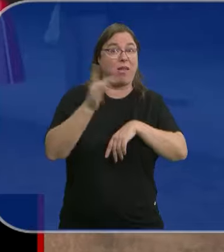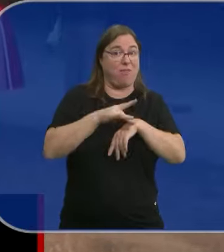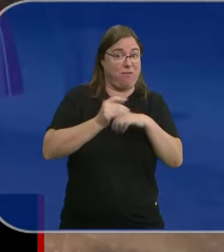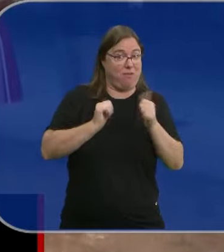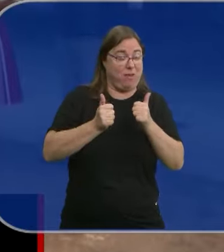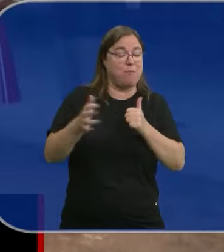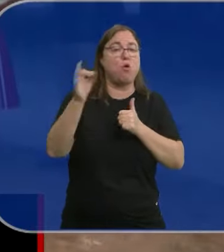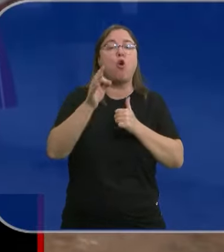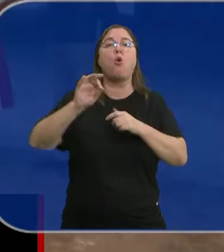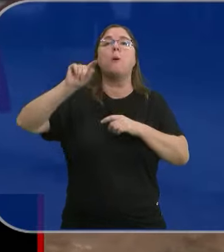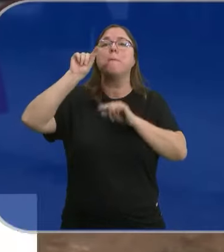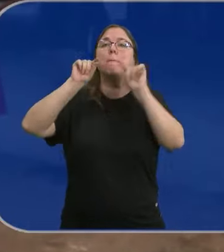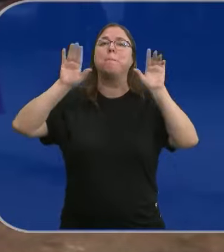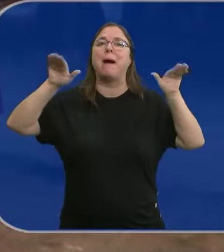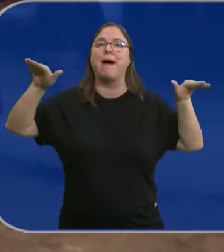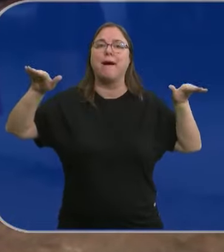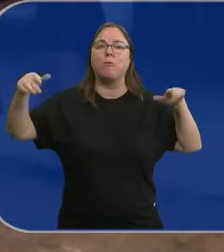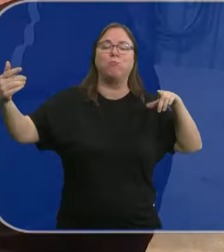pueden estar tras el siniestro.